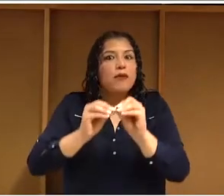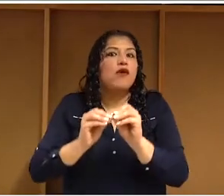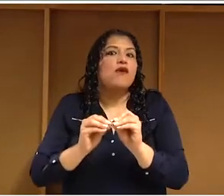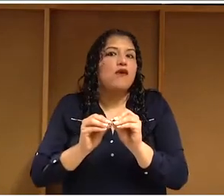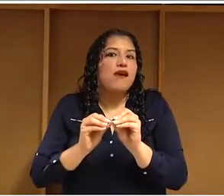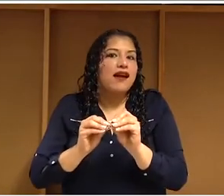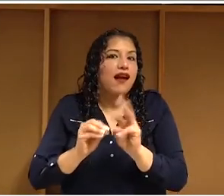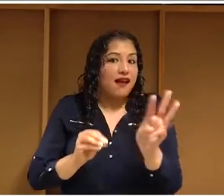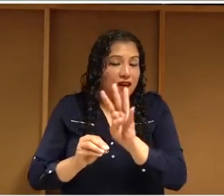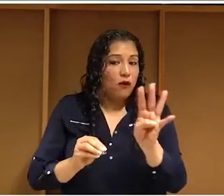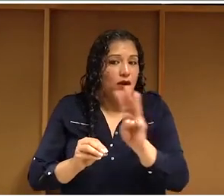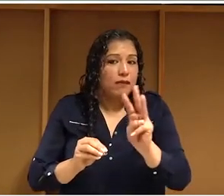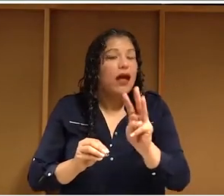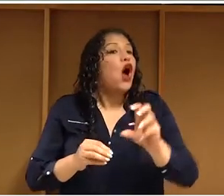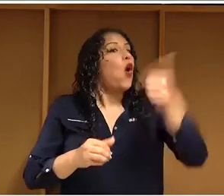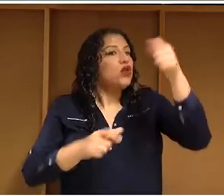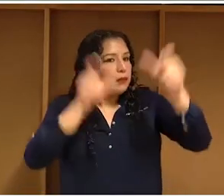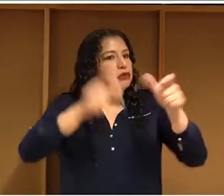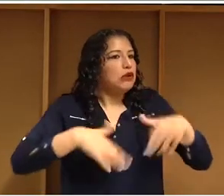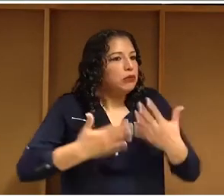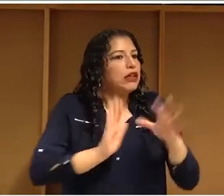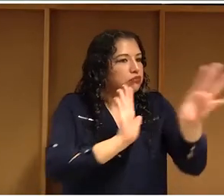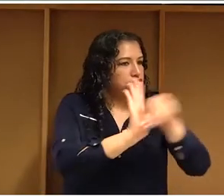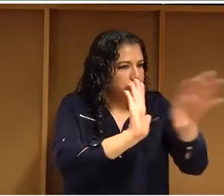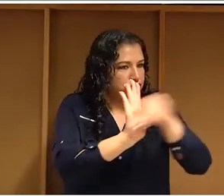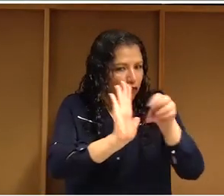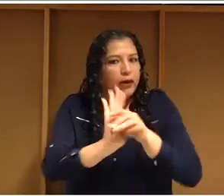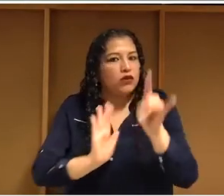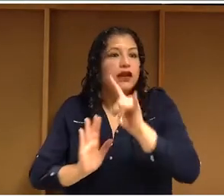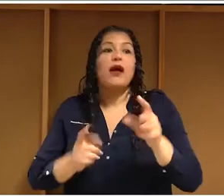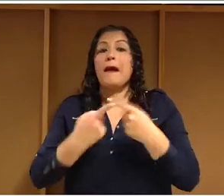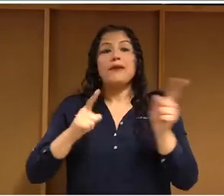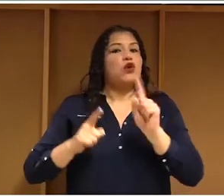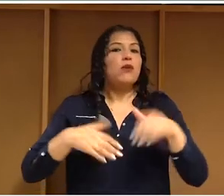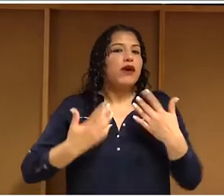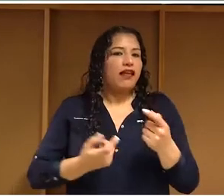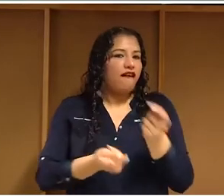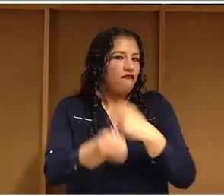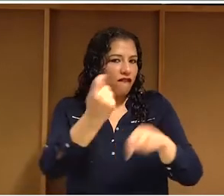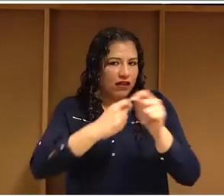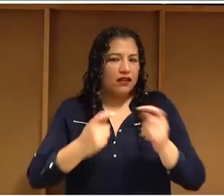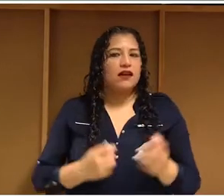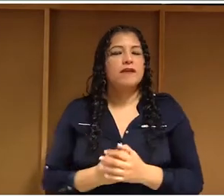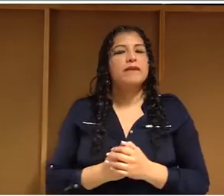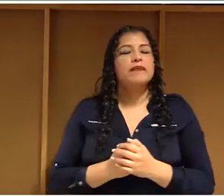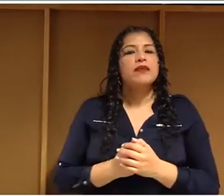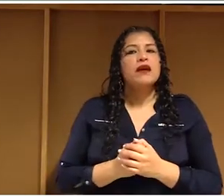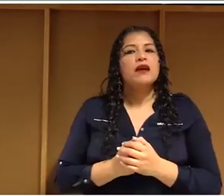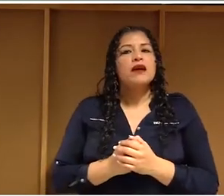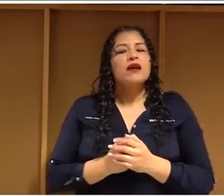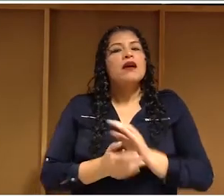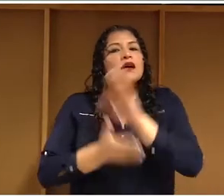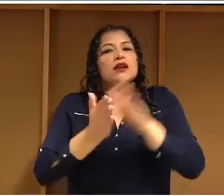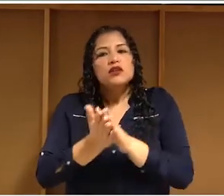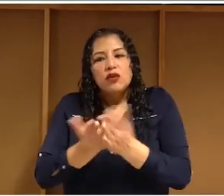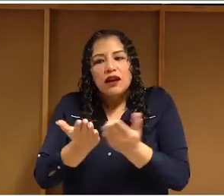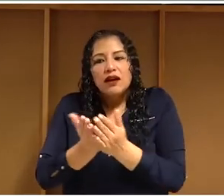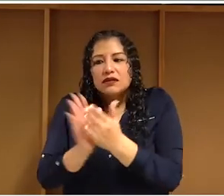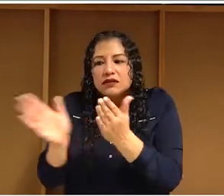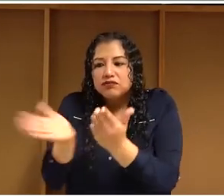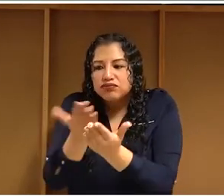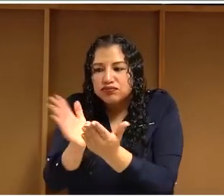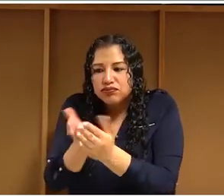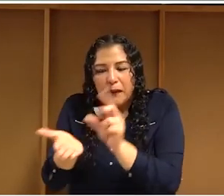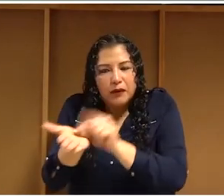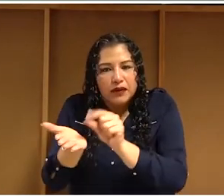escribir puedes hacer lo que quieras o puedes hacer lo que quieras menos venderlo por ejemplo todas las publicaciones que hacemos en hiperderecho están licenciadas de